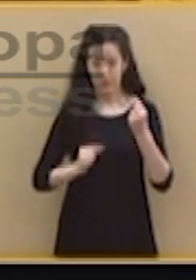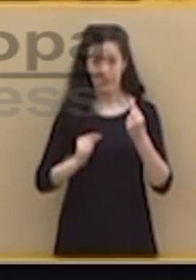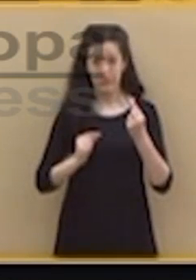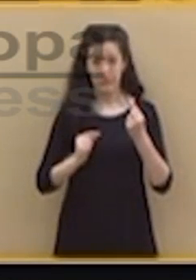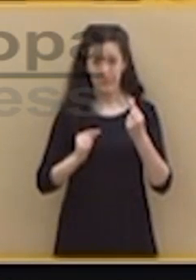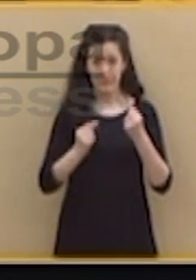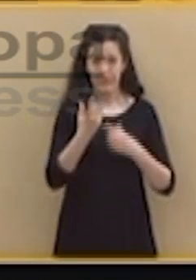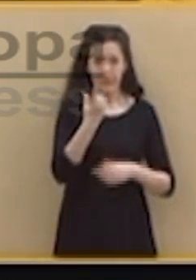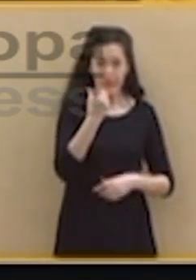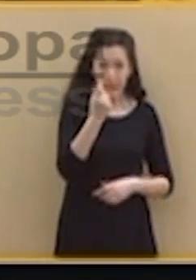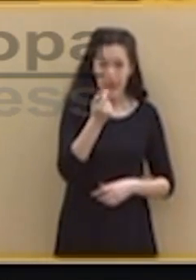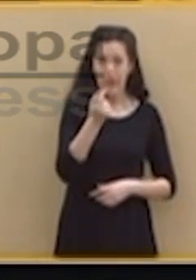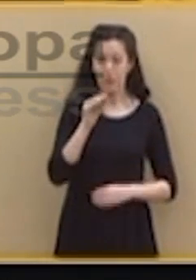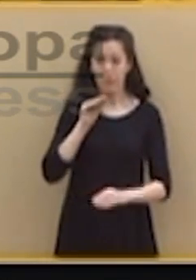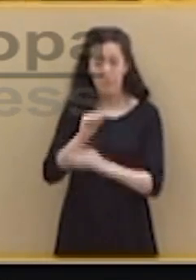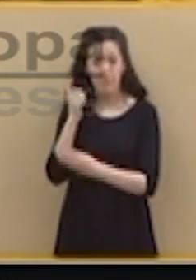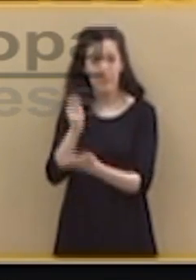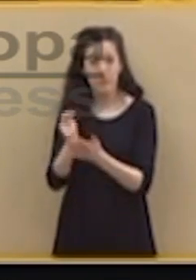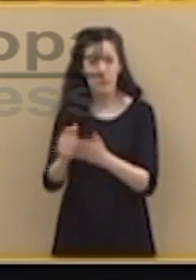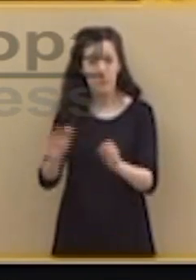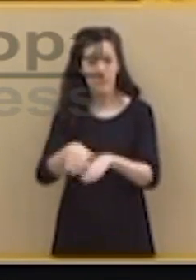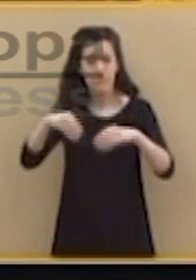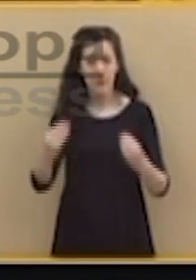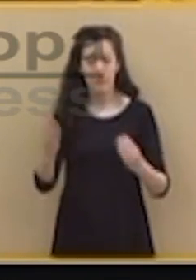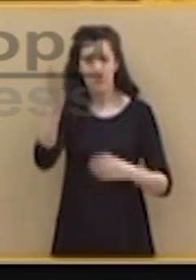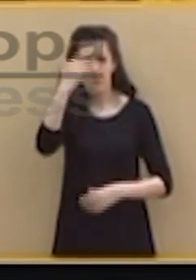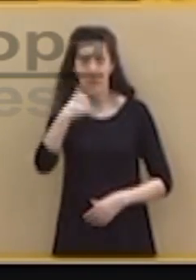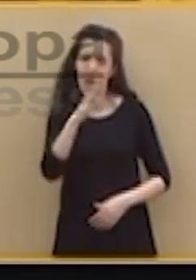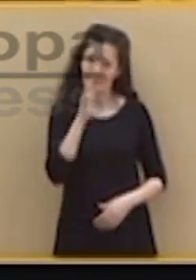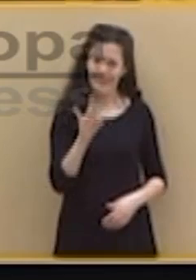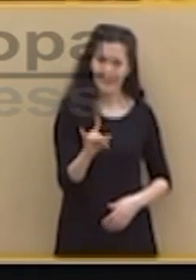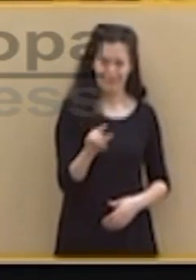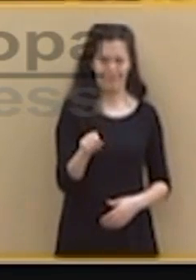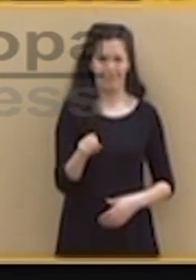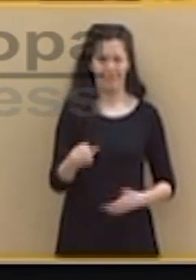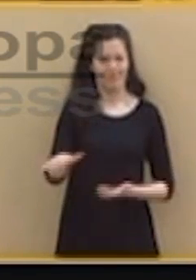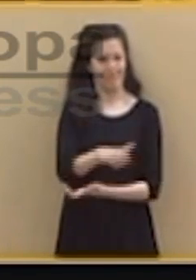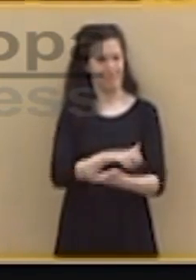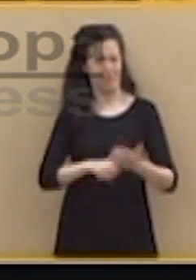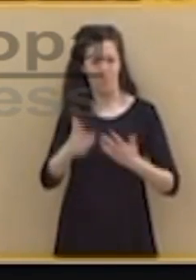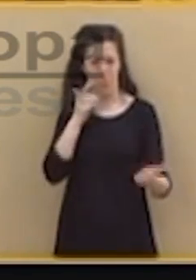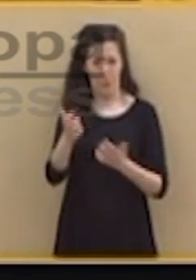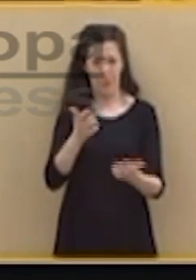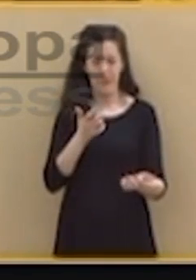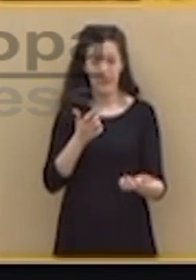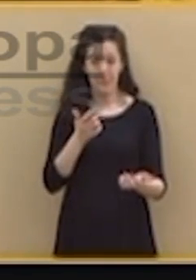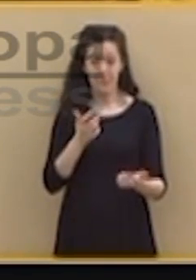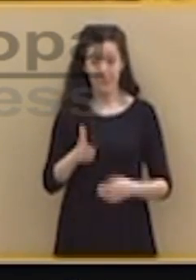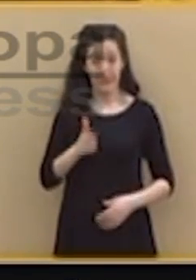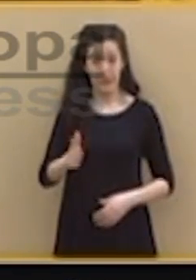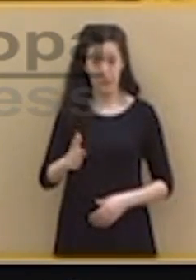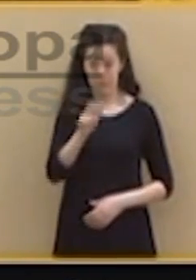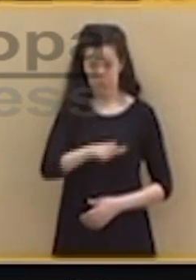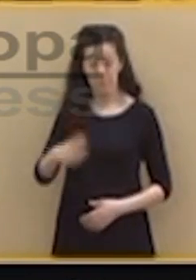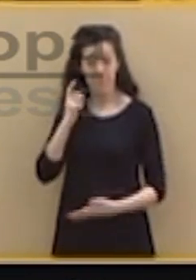perdieran poder adquisitivo. Y así hay dinero. Un escándalo que se utilice el derecho de los pensionistas y a los pensionistas